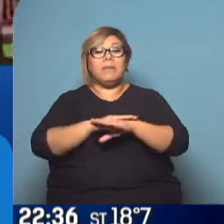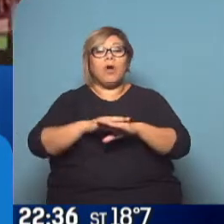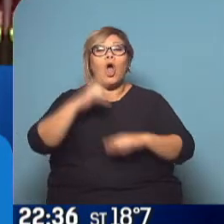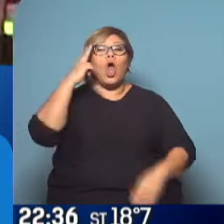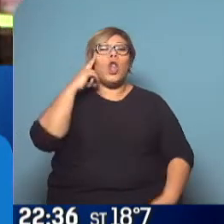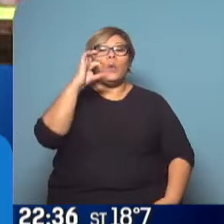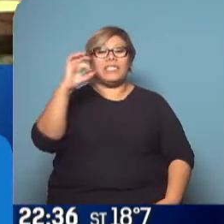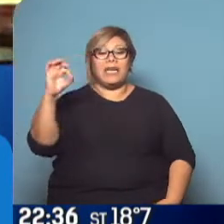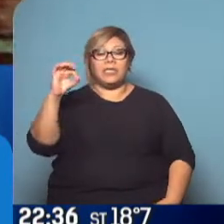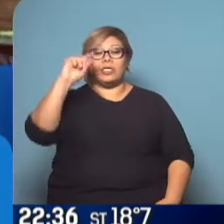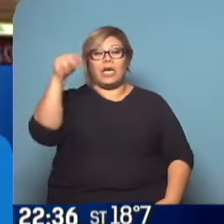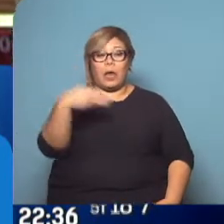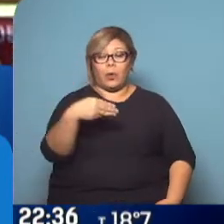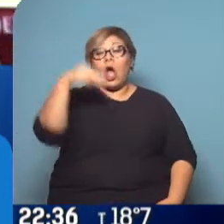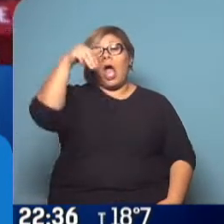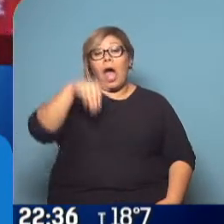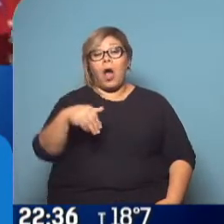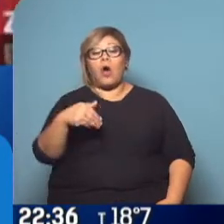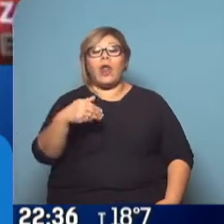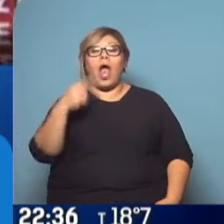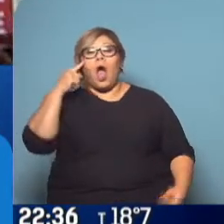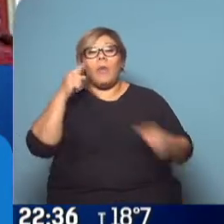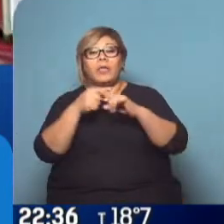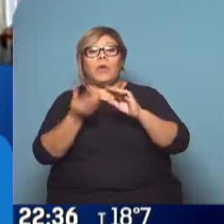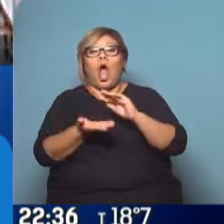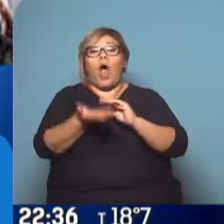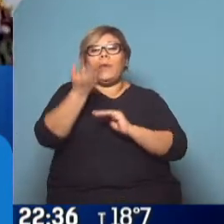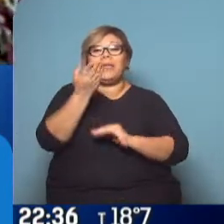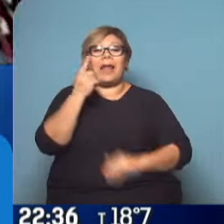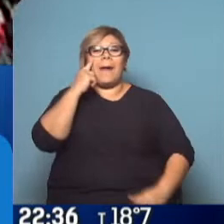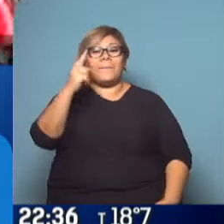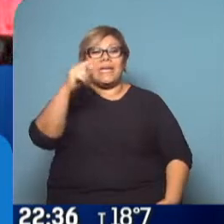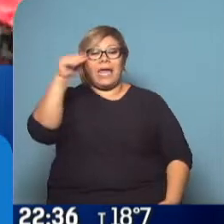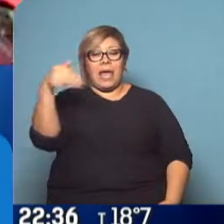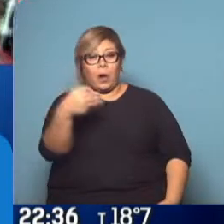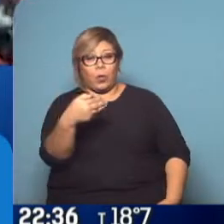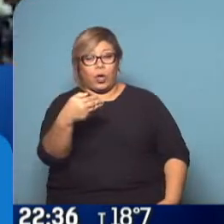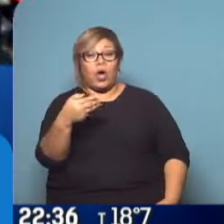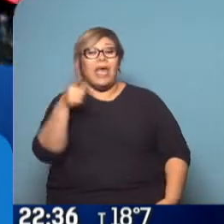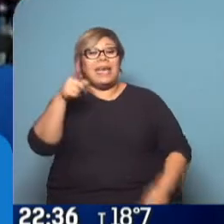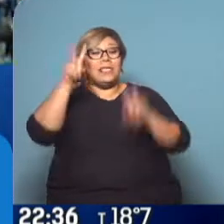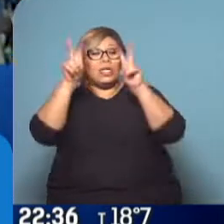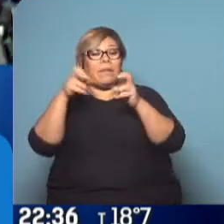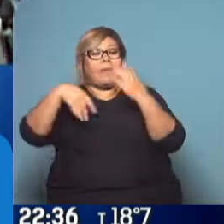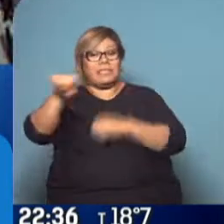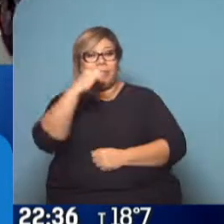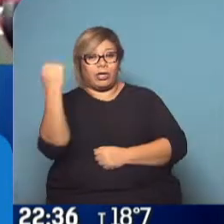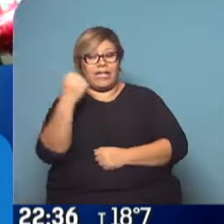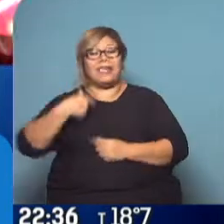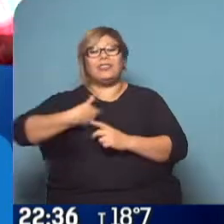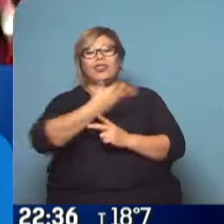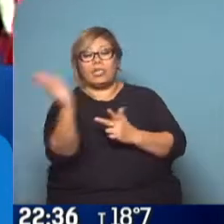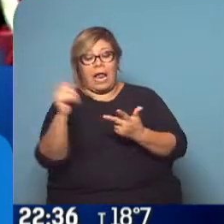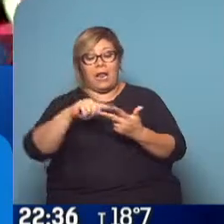y se habla de llevarlo a 1.000 euros. Son dos de las medidas en materia social más importante. La tercera tiene que ver con los desahucios,